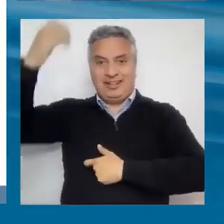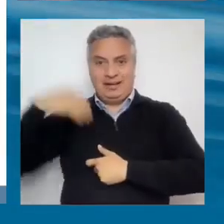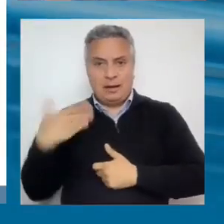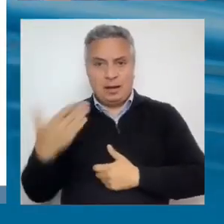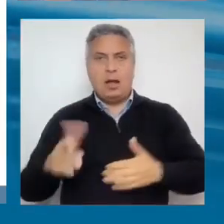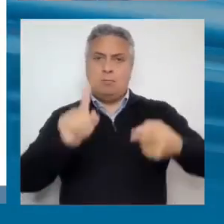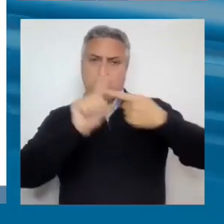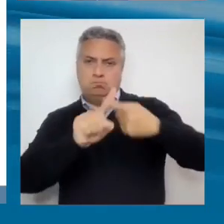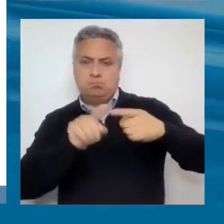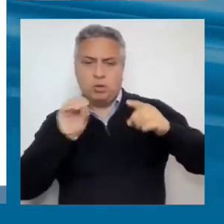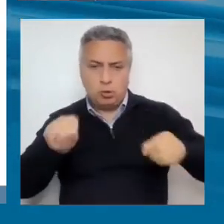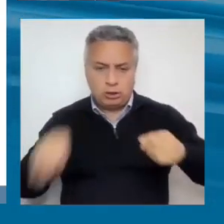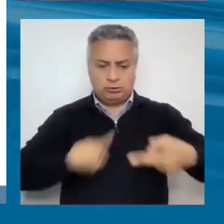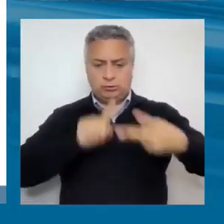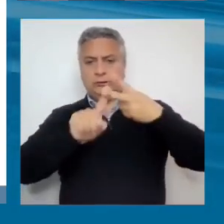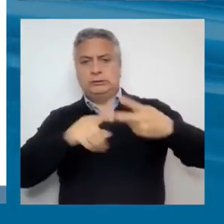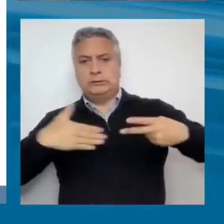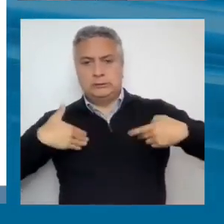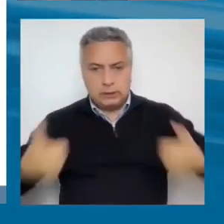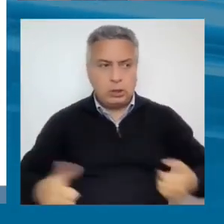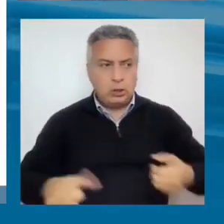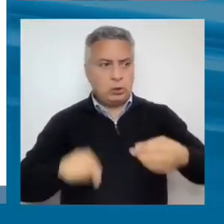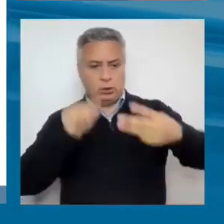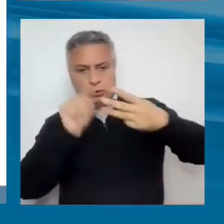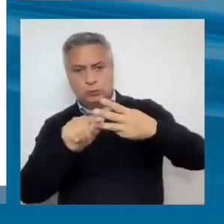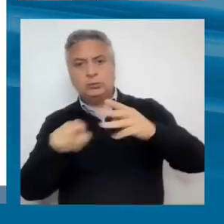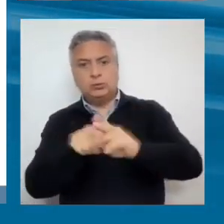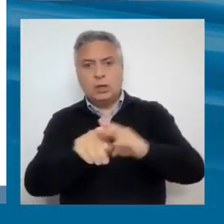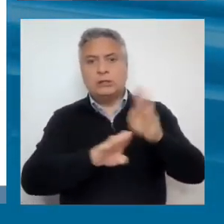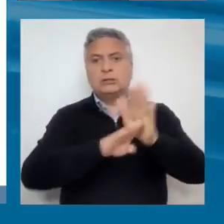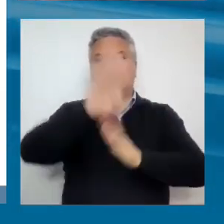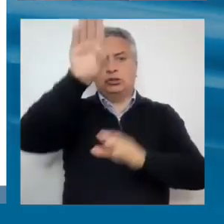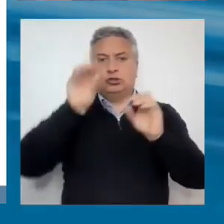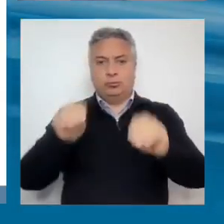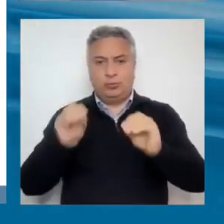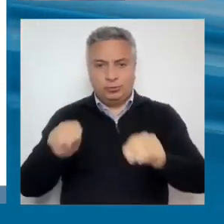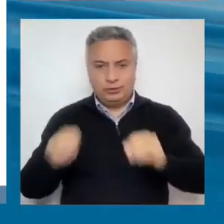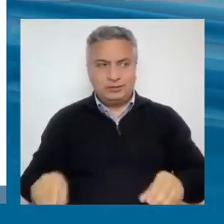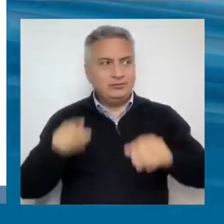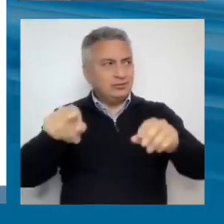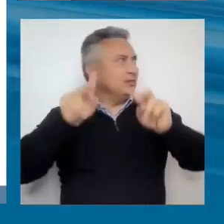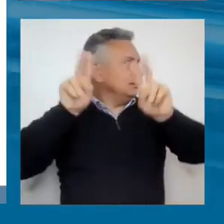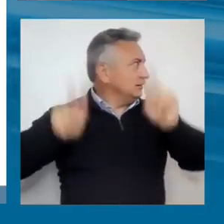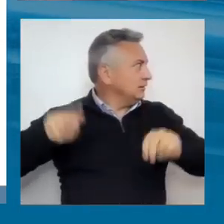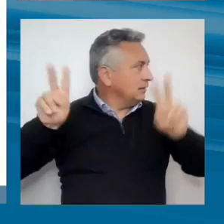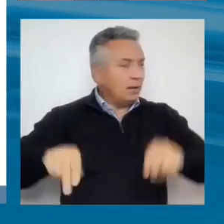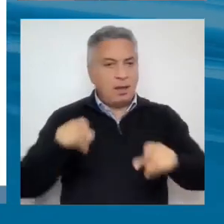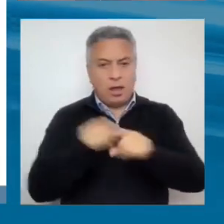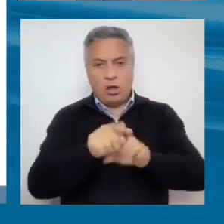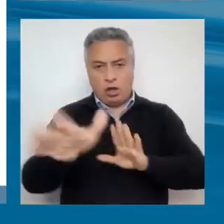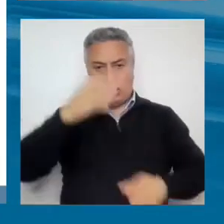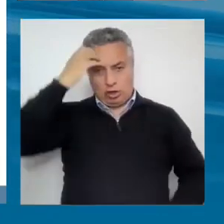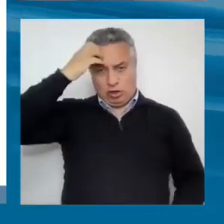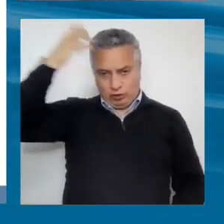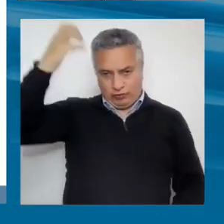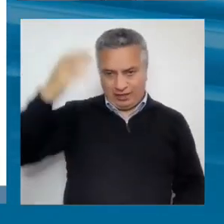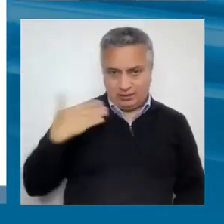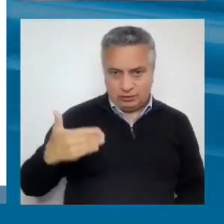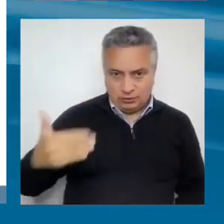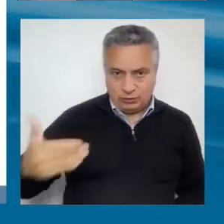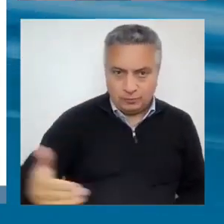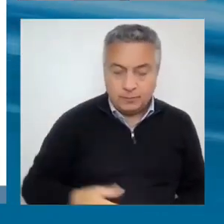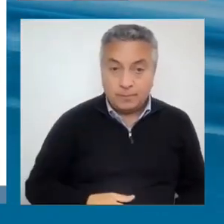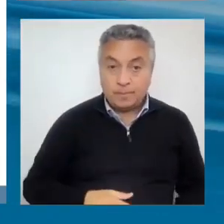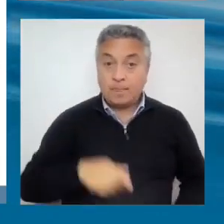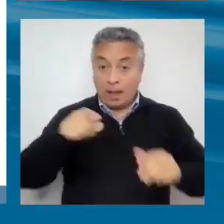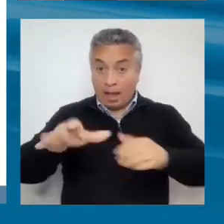pensemos en salud, pensemos en desarrollo productivo, ninguno de estos temas se va a mover en un solo gobierno. Bueno, la experiencia de los países asiáticos,